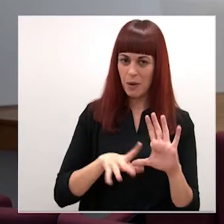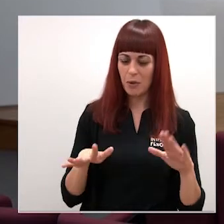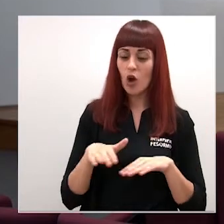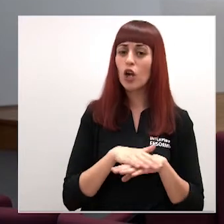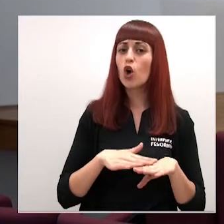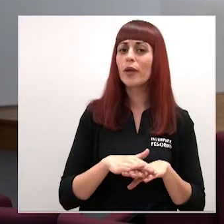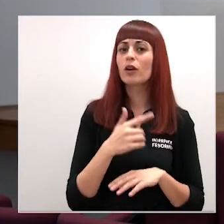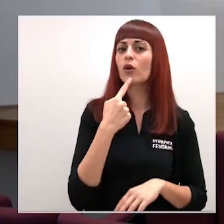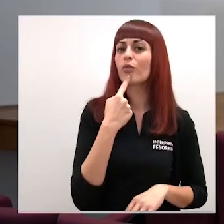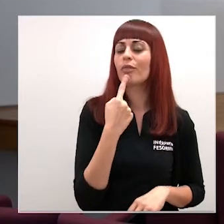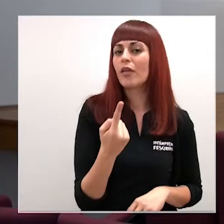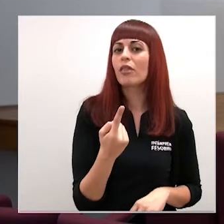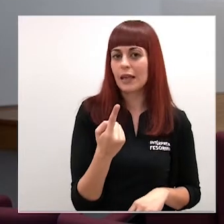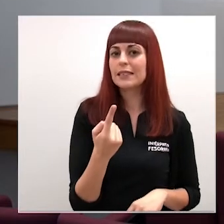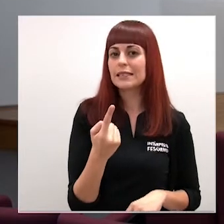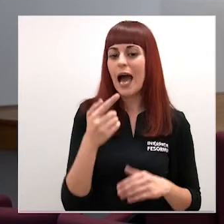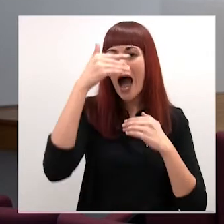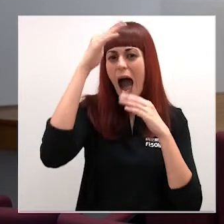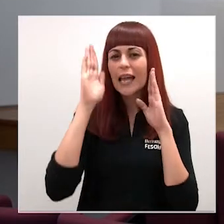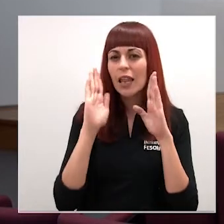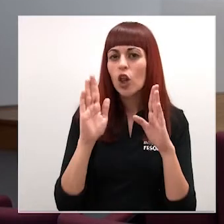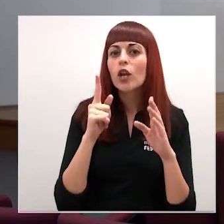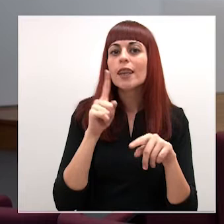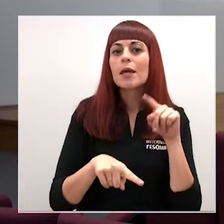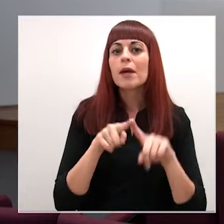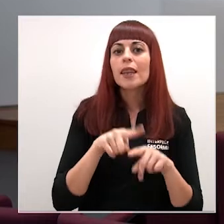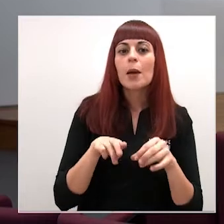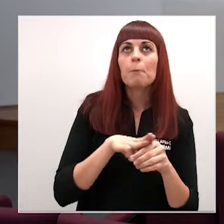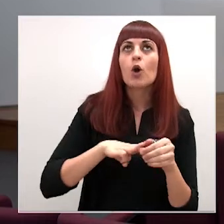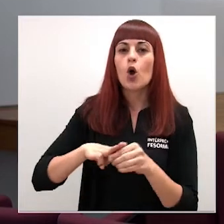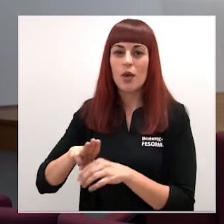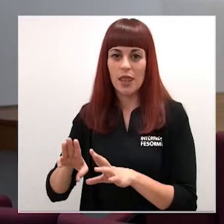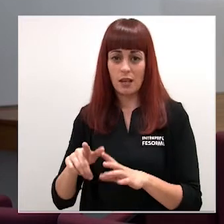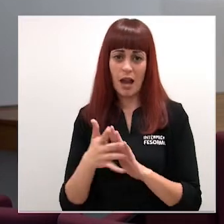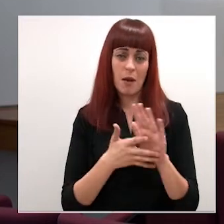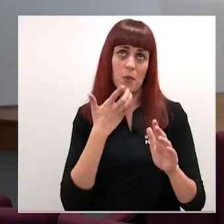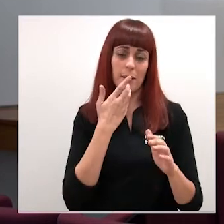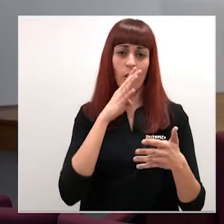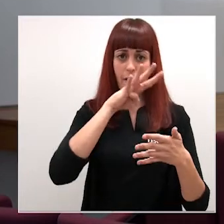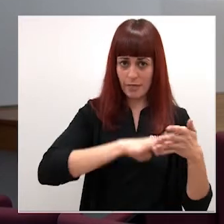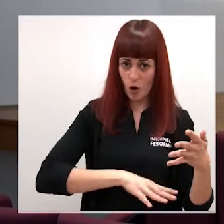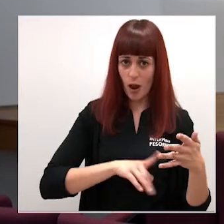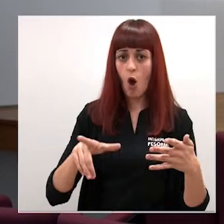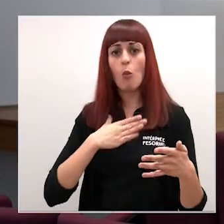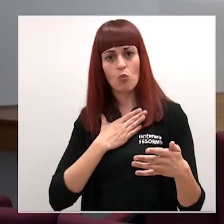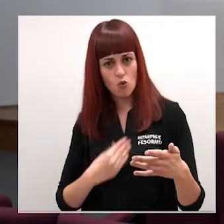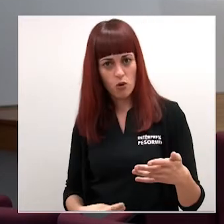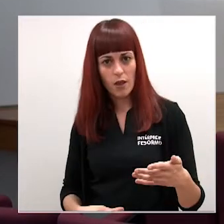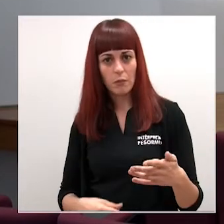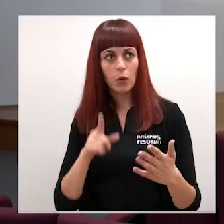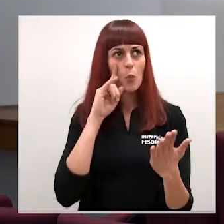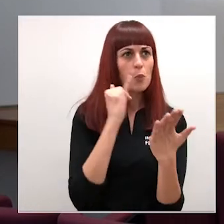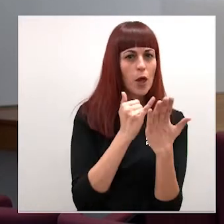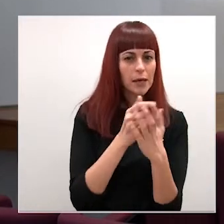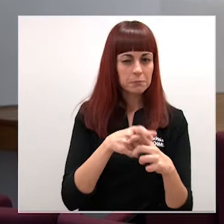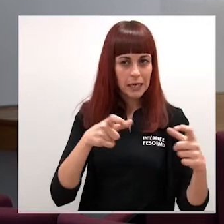que se va a prestar especial atención a algunas provincias y mencionan Madrid, Barcelona y Murcia con muestras